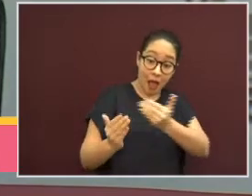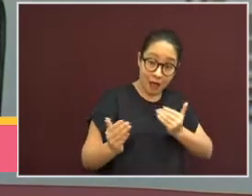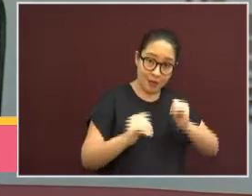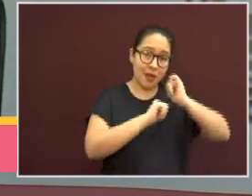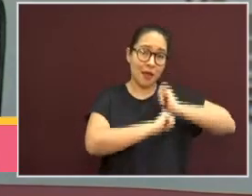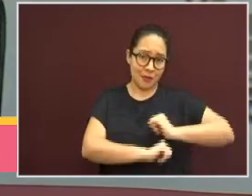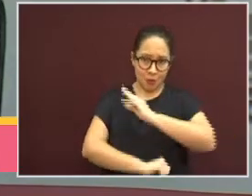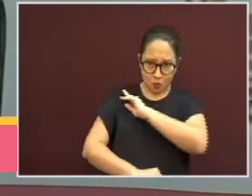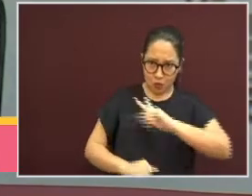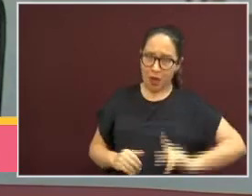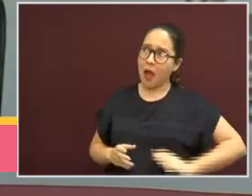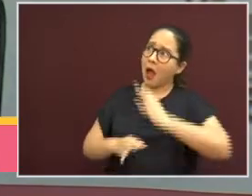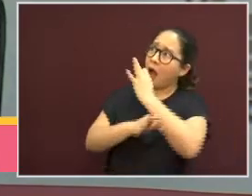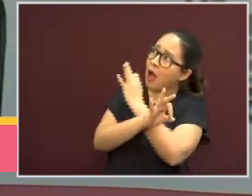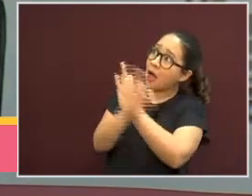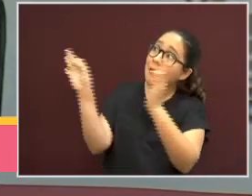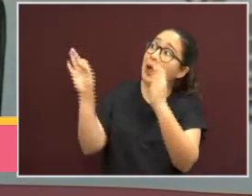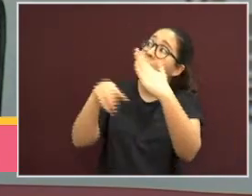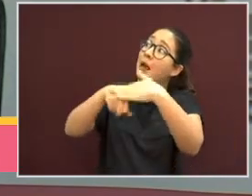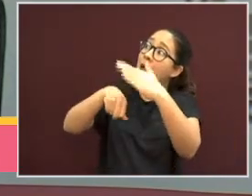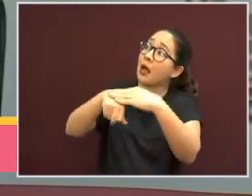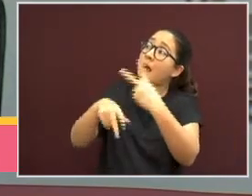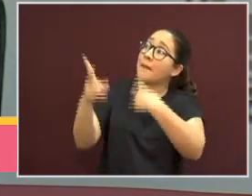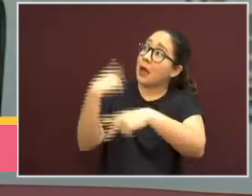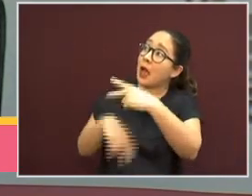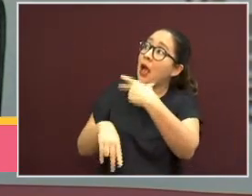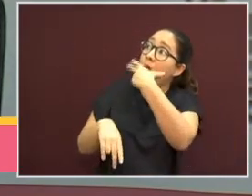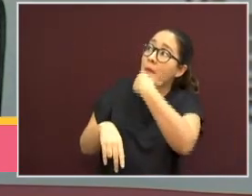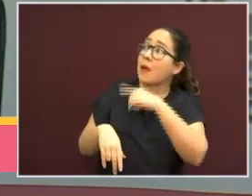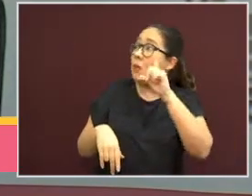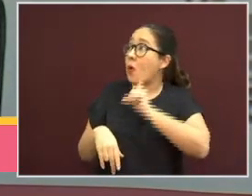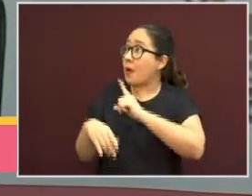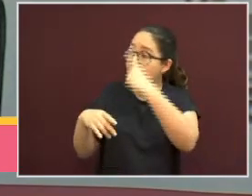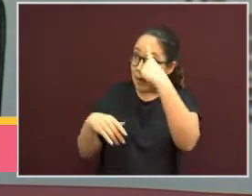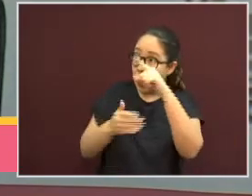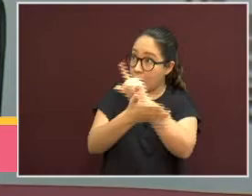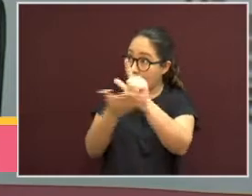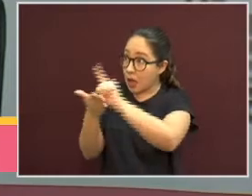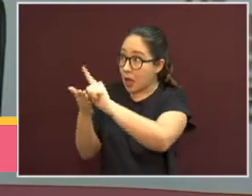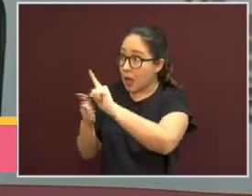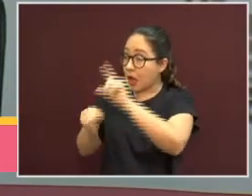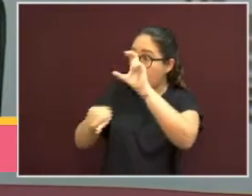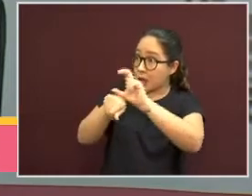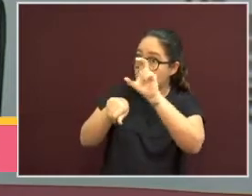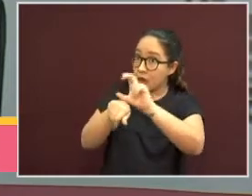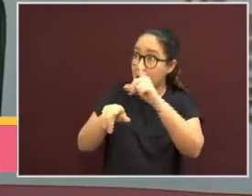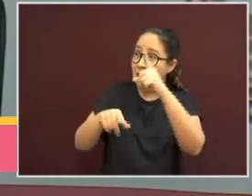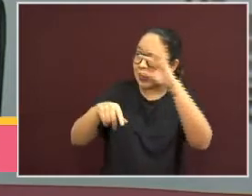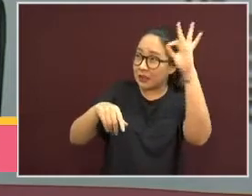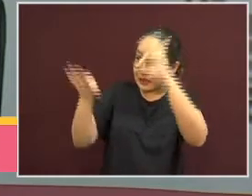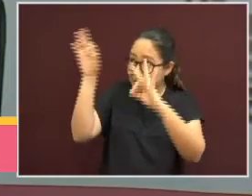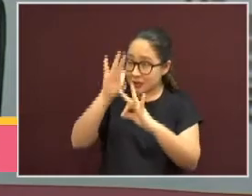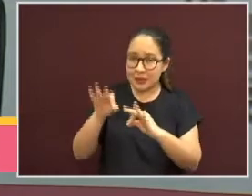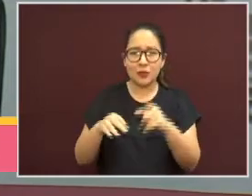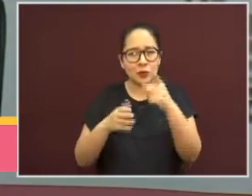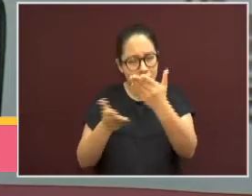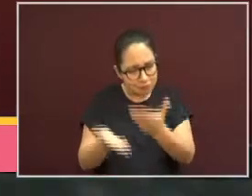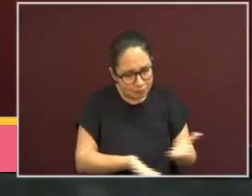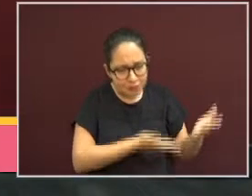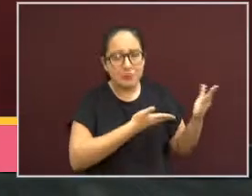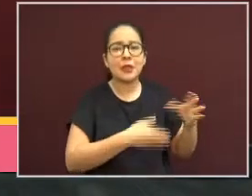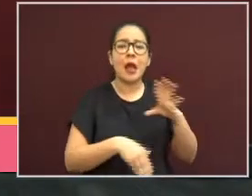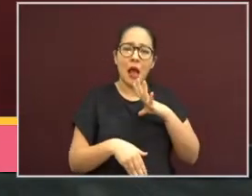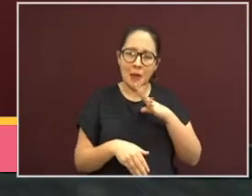ya les avisó cuándo van a ir. Abranles la puerta, tanto en dengue como en COVID, en la prevención está la protección.